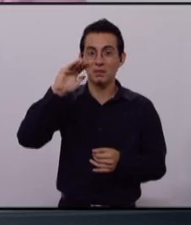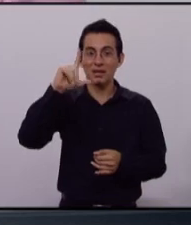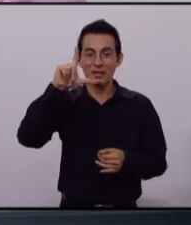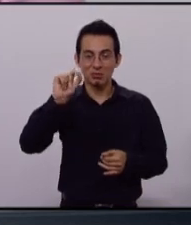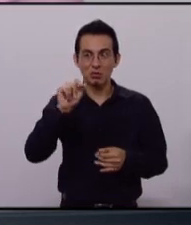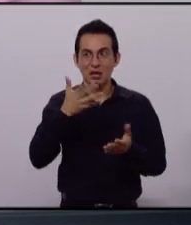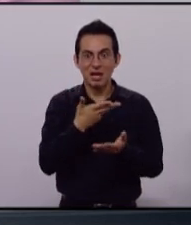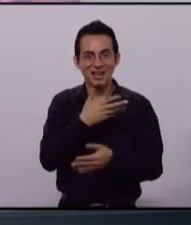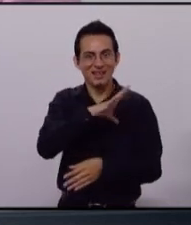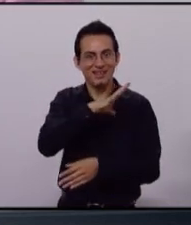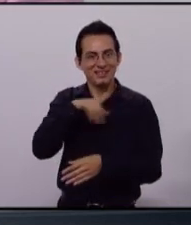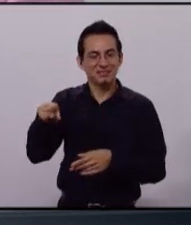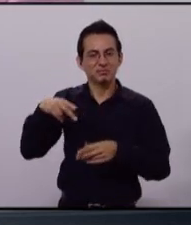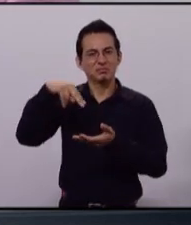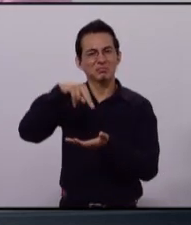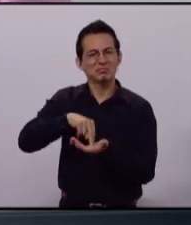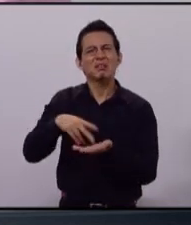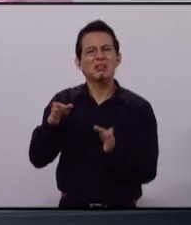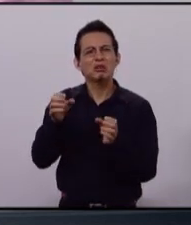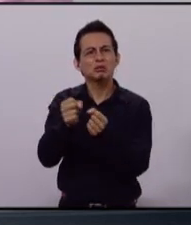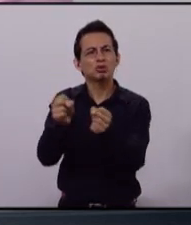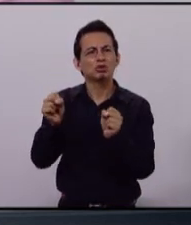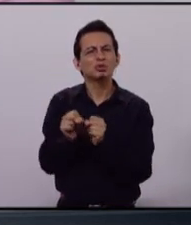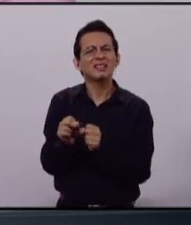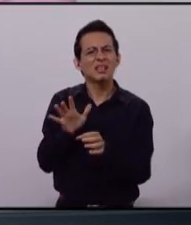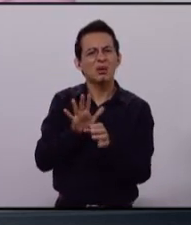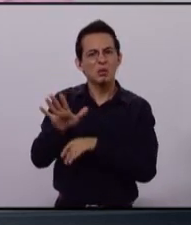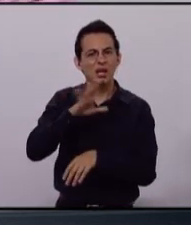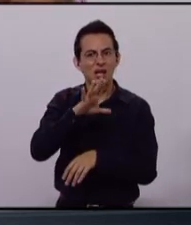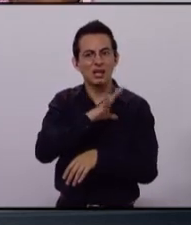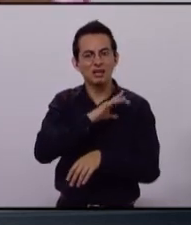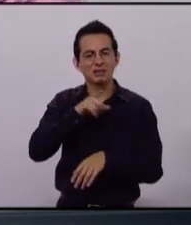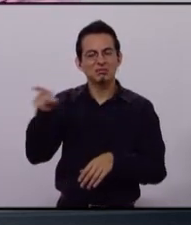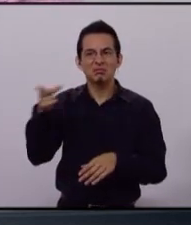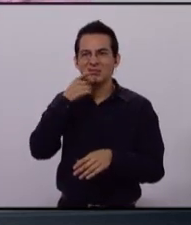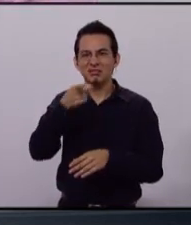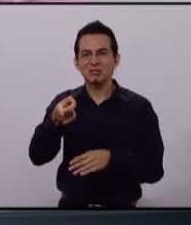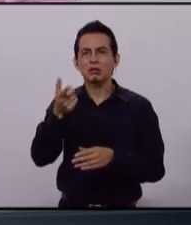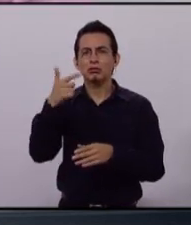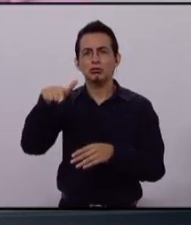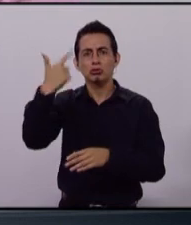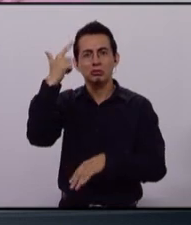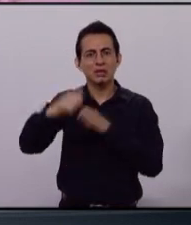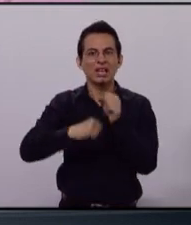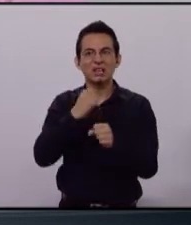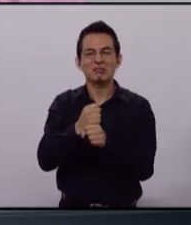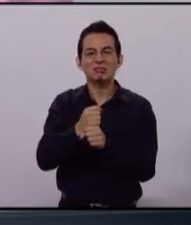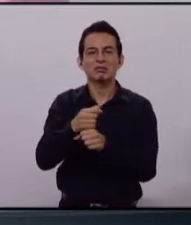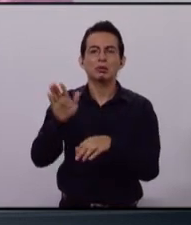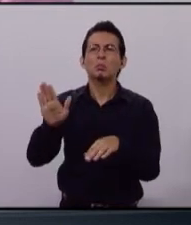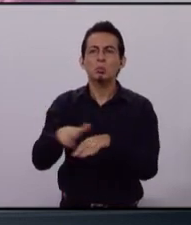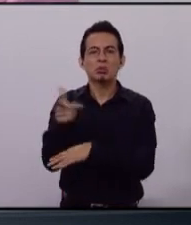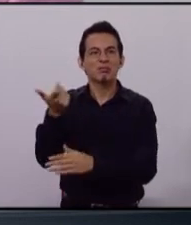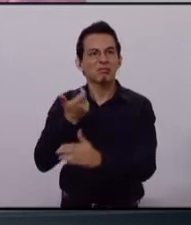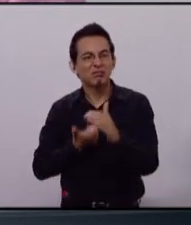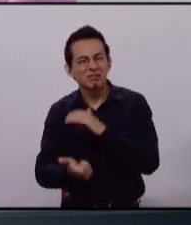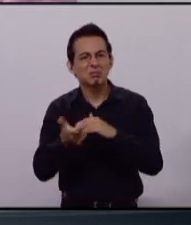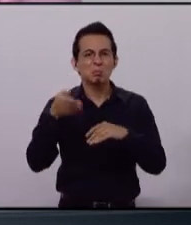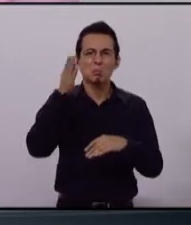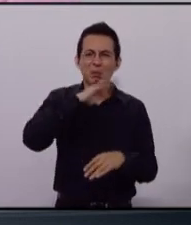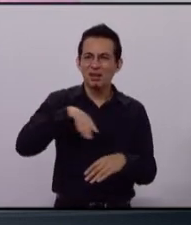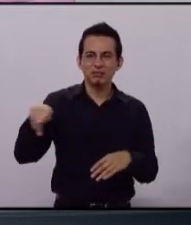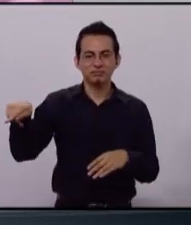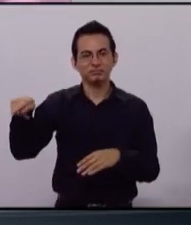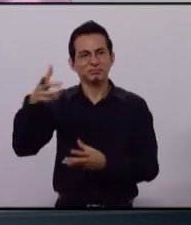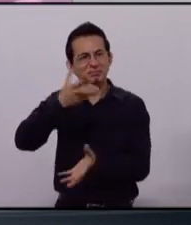presente nos puede explicar eso de su socio que ya tiene, está purgando una condena de 12 años por lavado de dinero, tráfico de influencias,